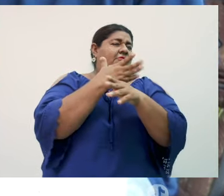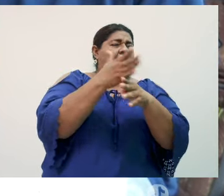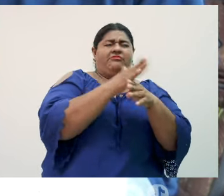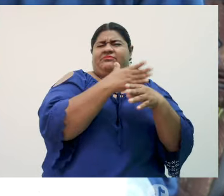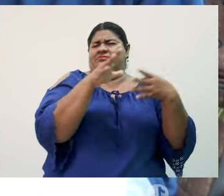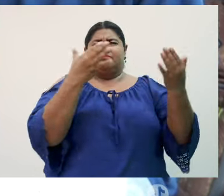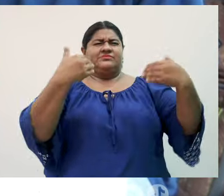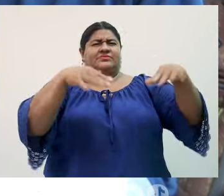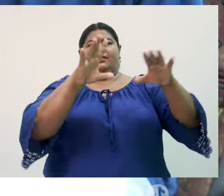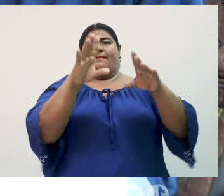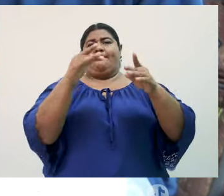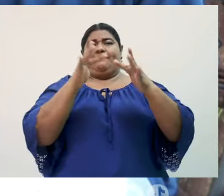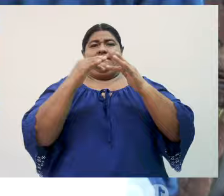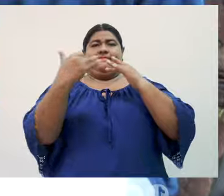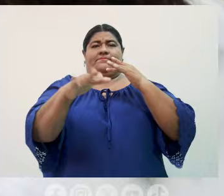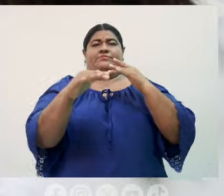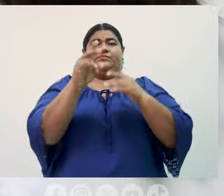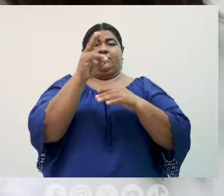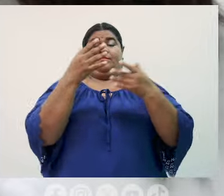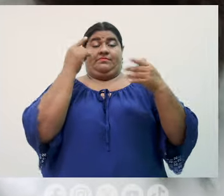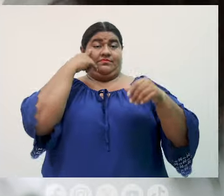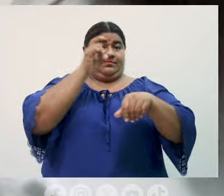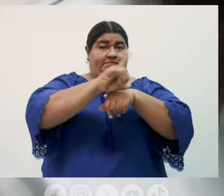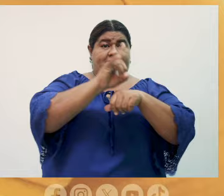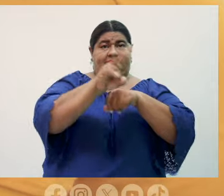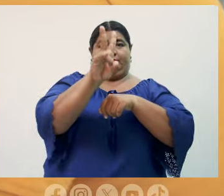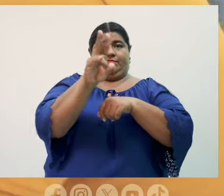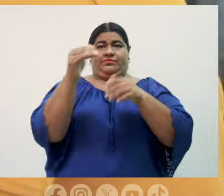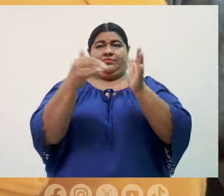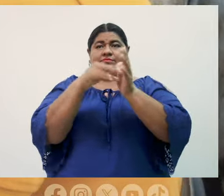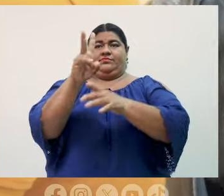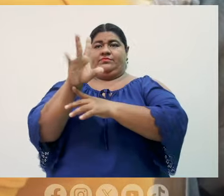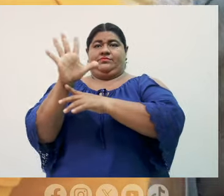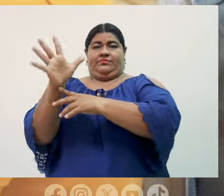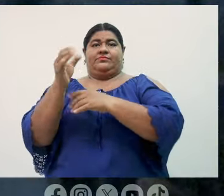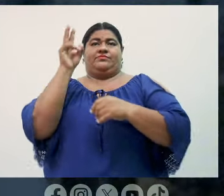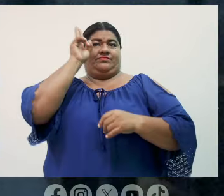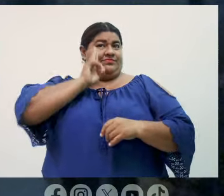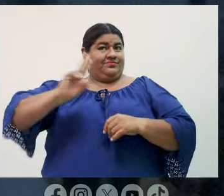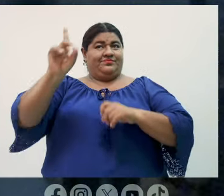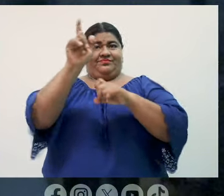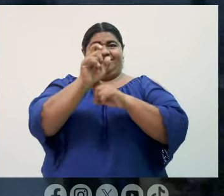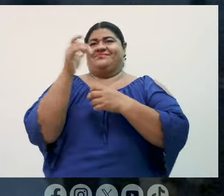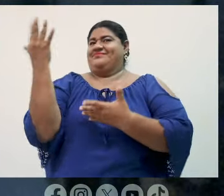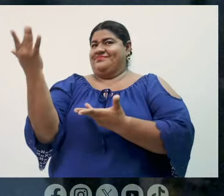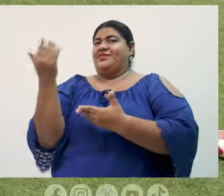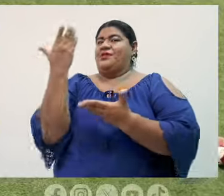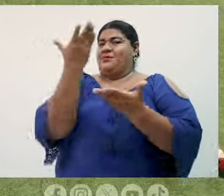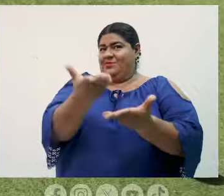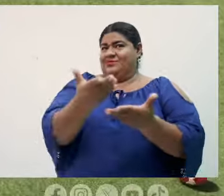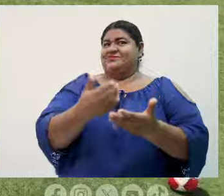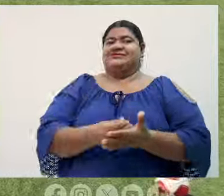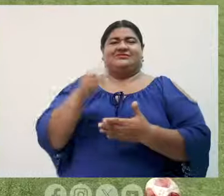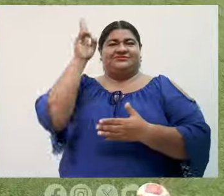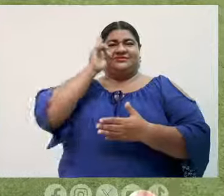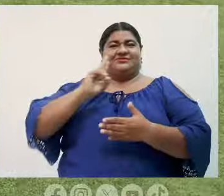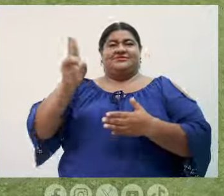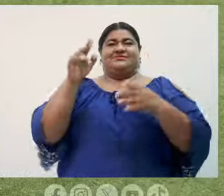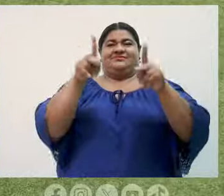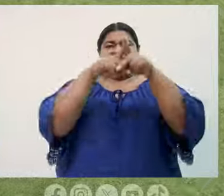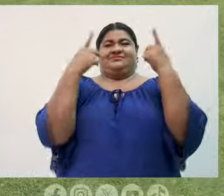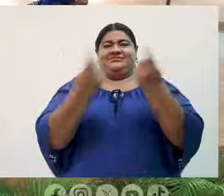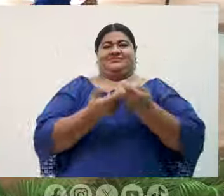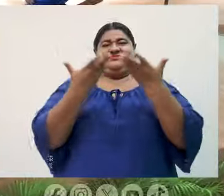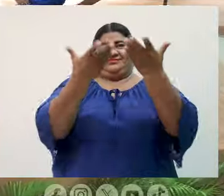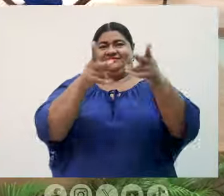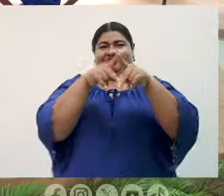proceso de ingreso 2025. En el 2025, la UNAM Managua espera por vos. Somos la Universidad